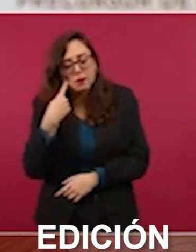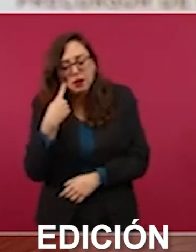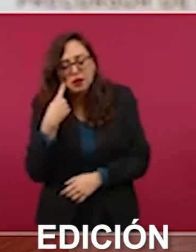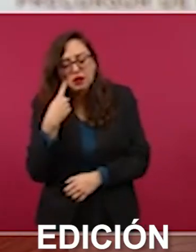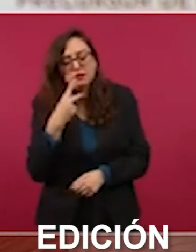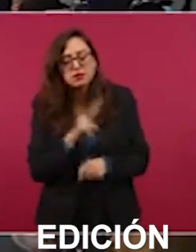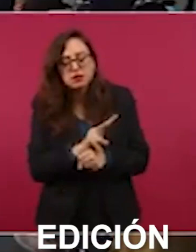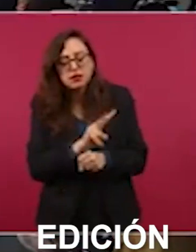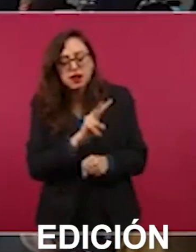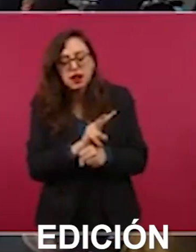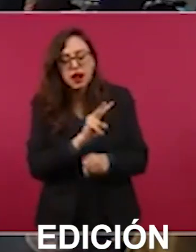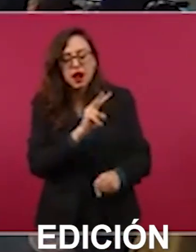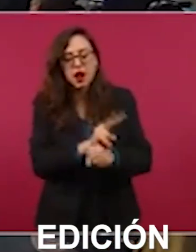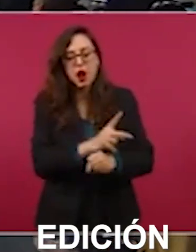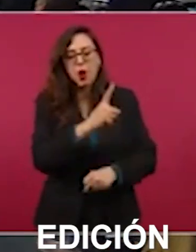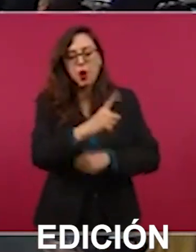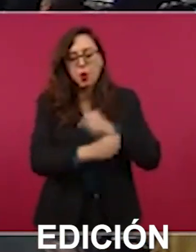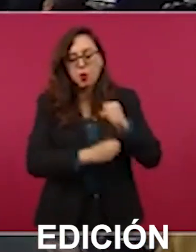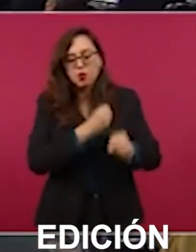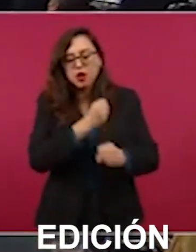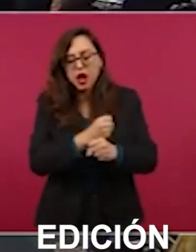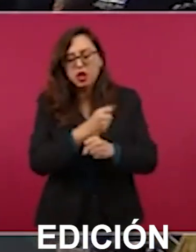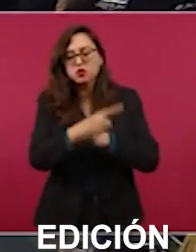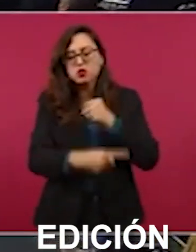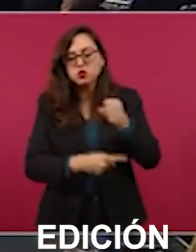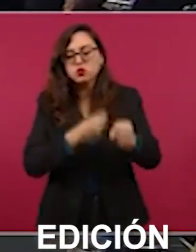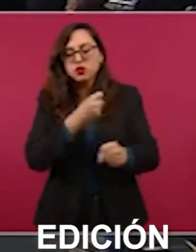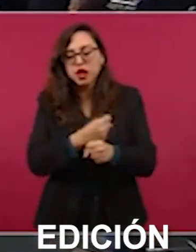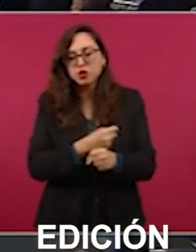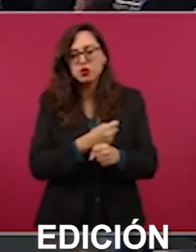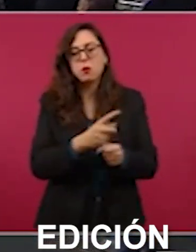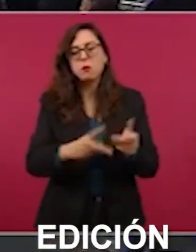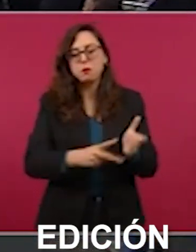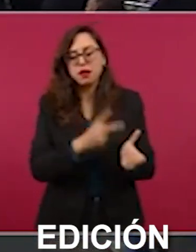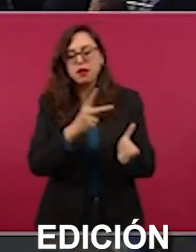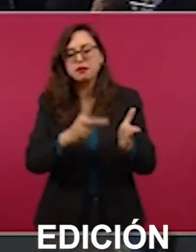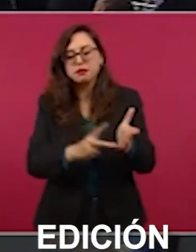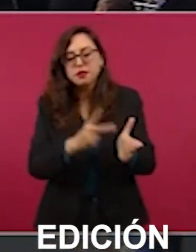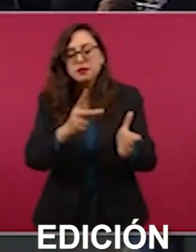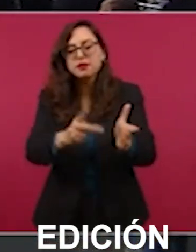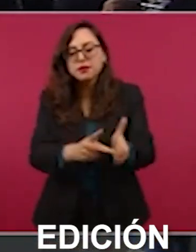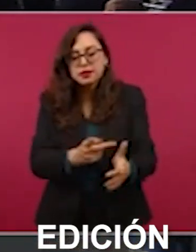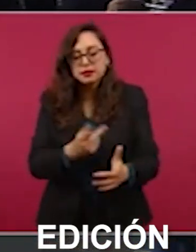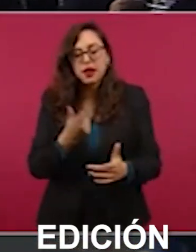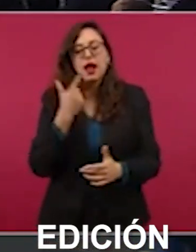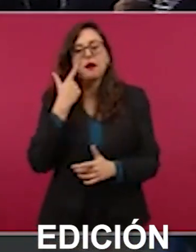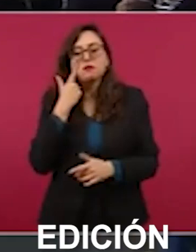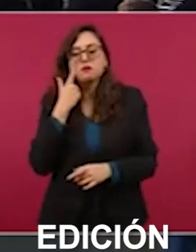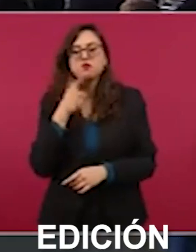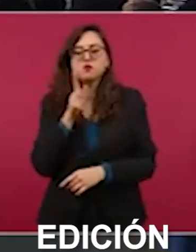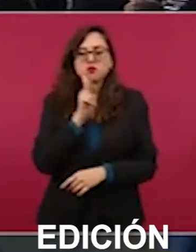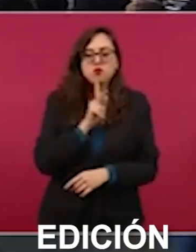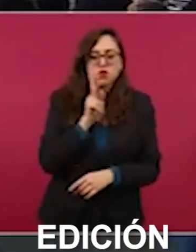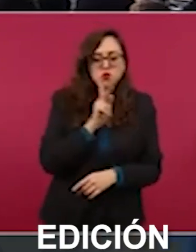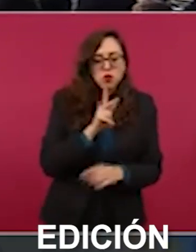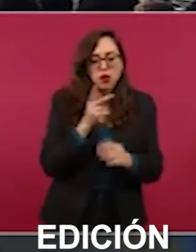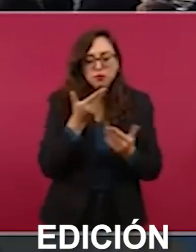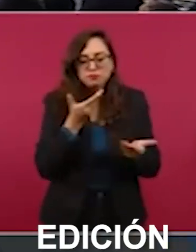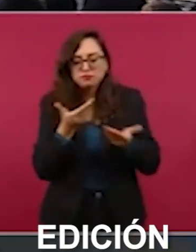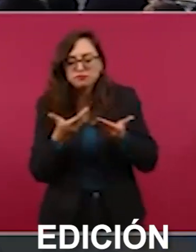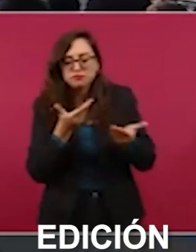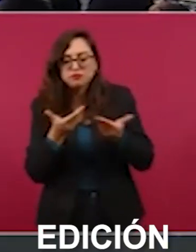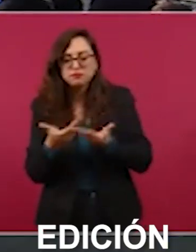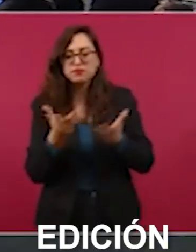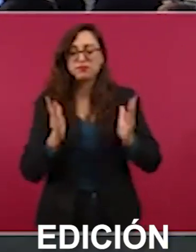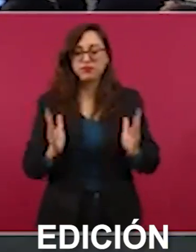y que lo podemos ampliar y que podemos también llevar a cabo un acuerdo para